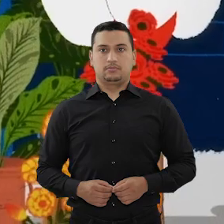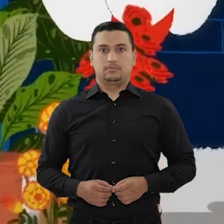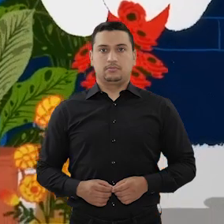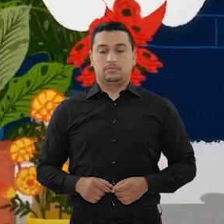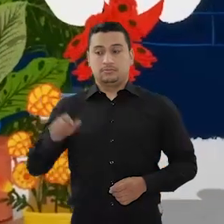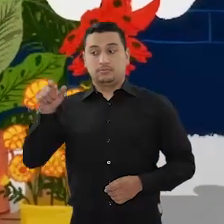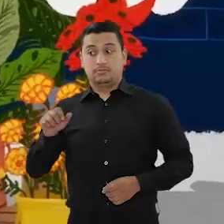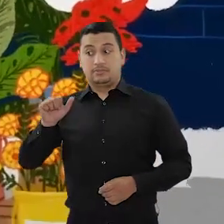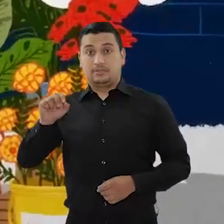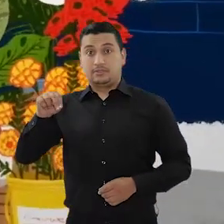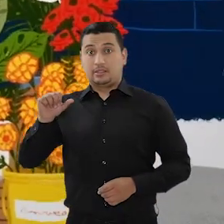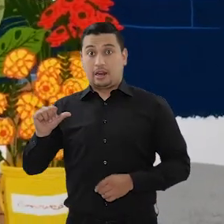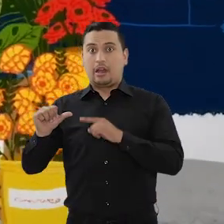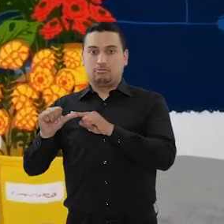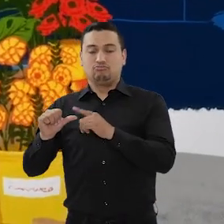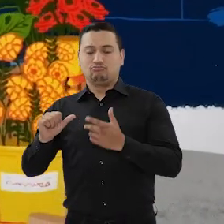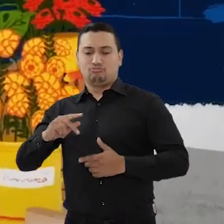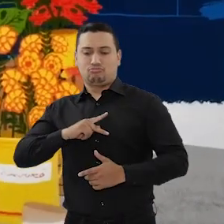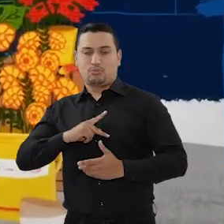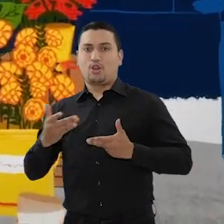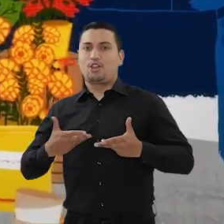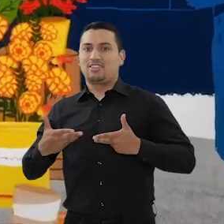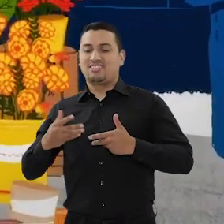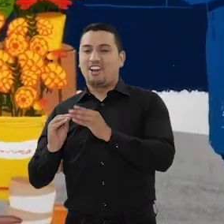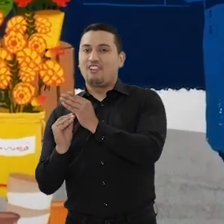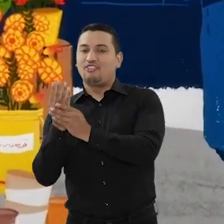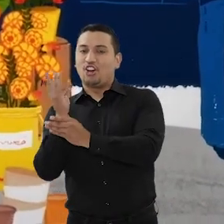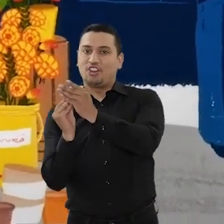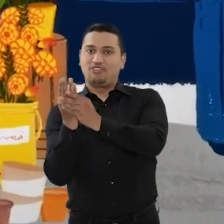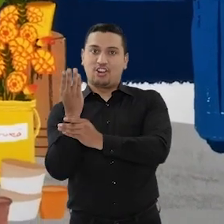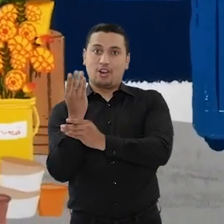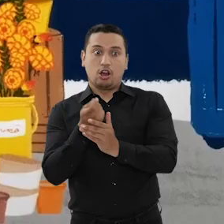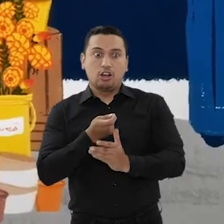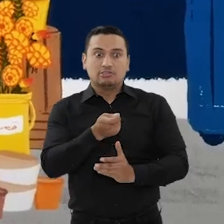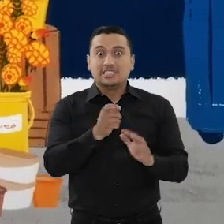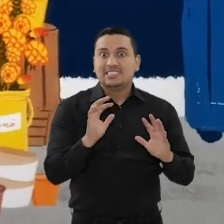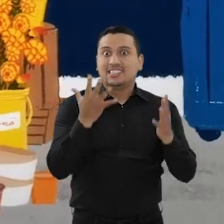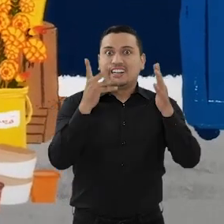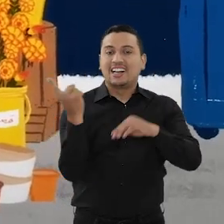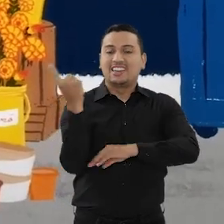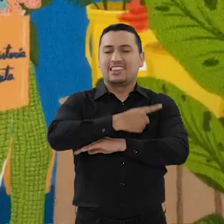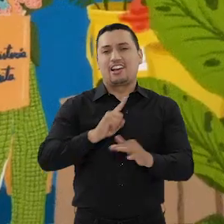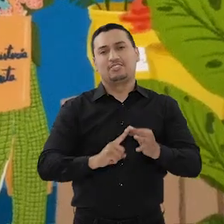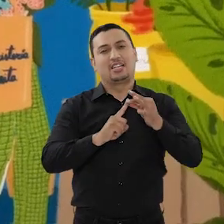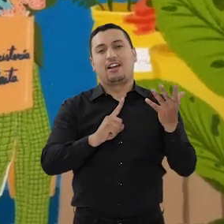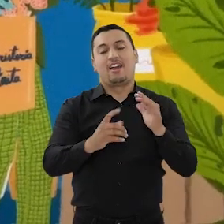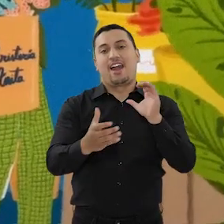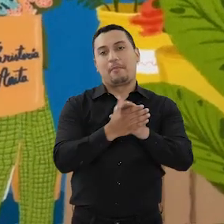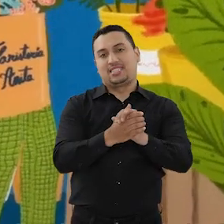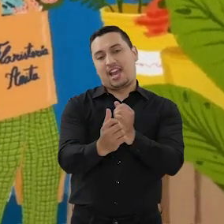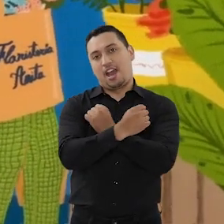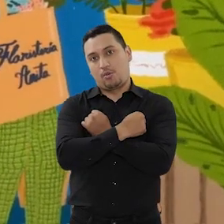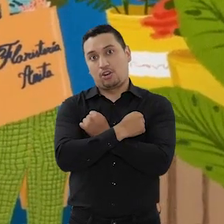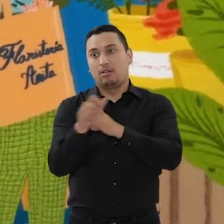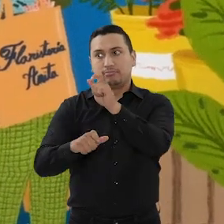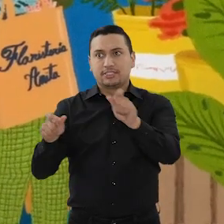Ana tiene una floristería y durante los días cercanos a la celebración del amor y la amistad, muchas personas se acercan a su tienda para comprar arreglos